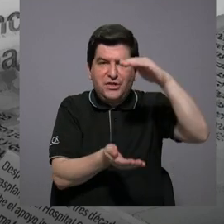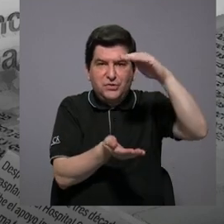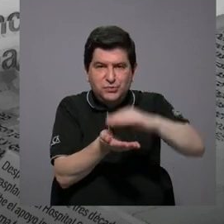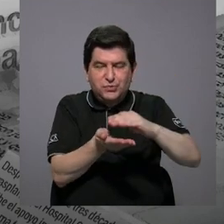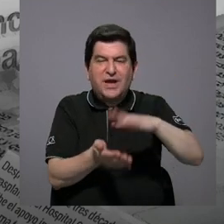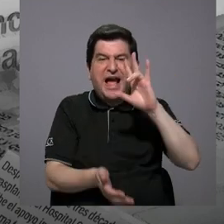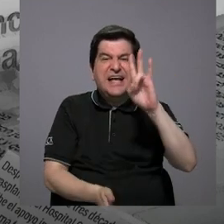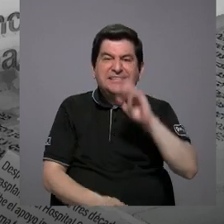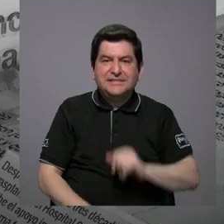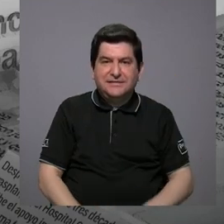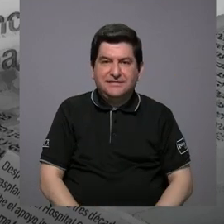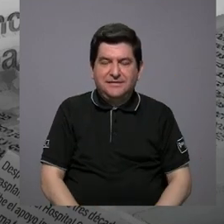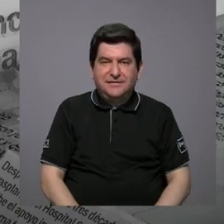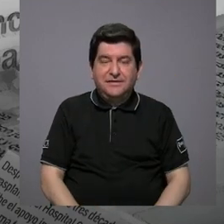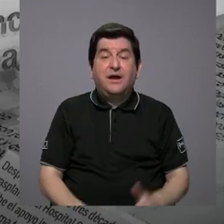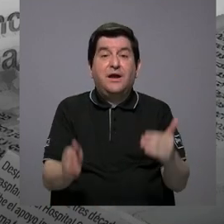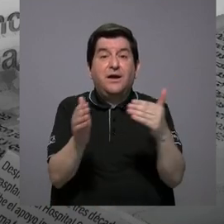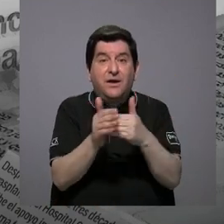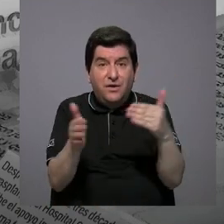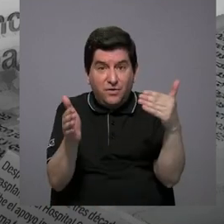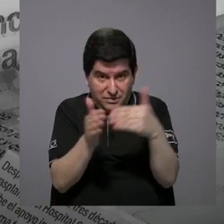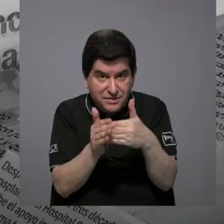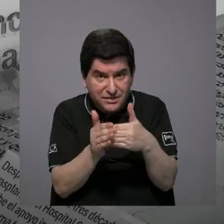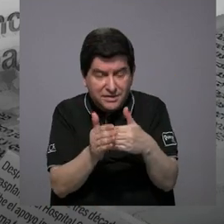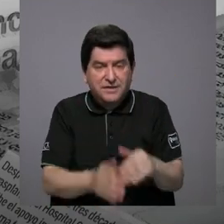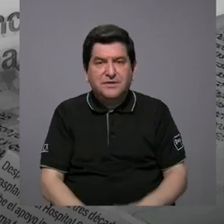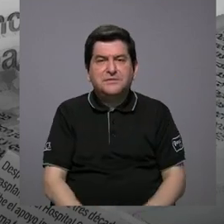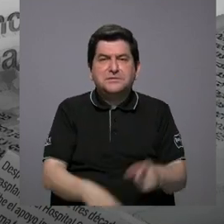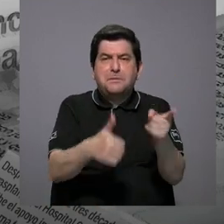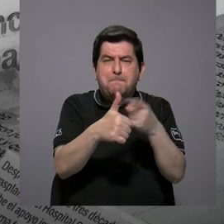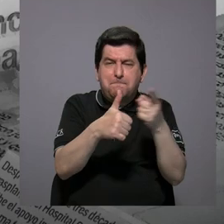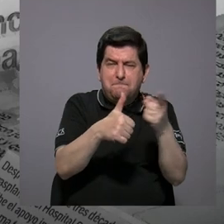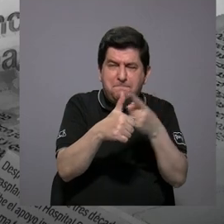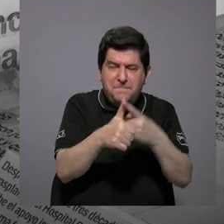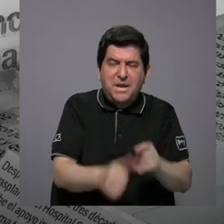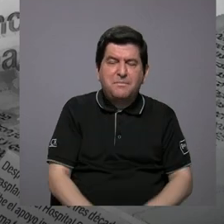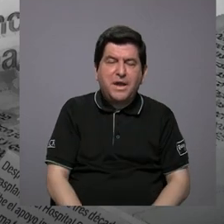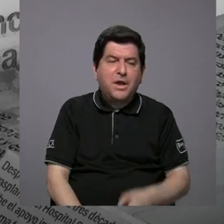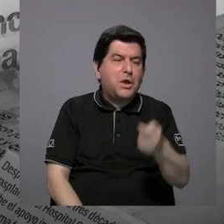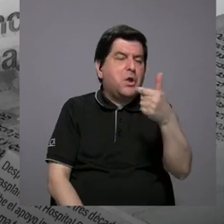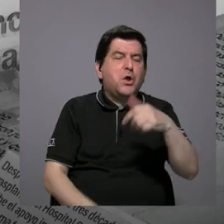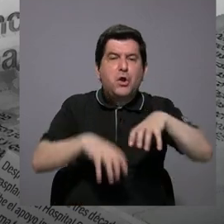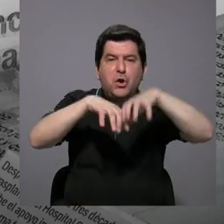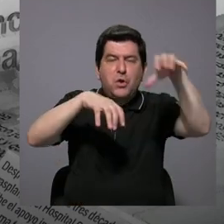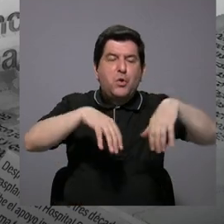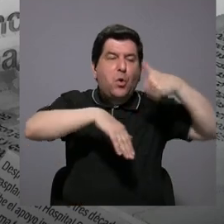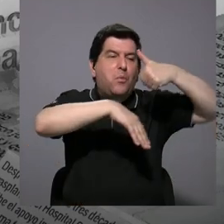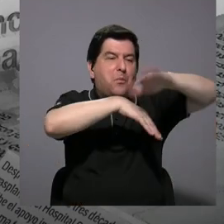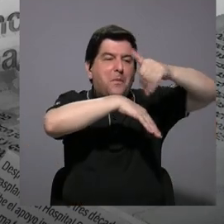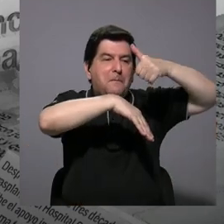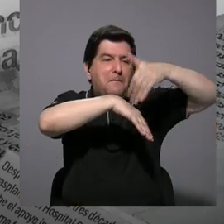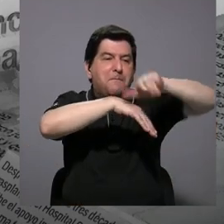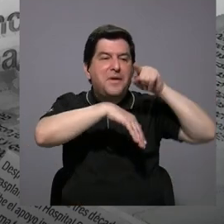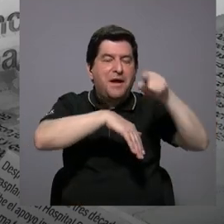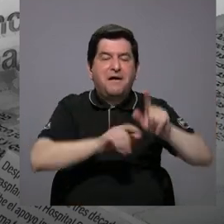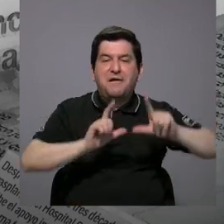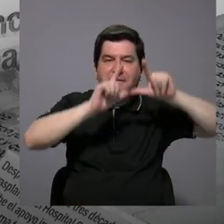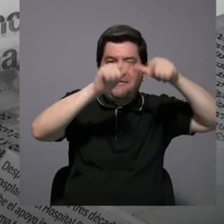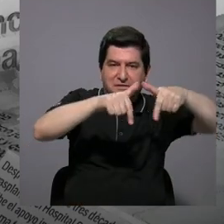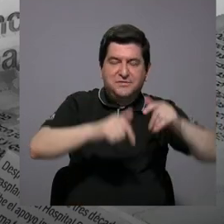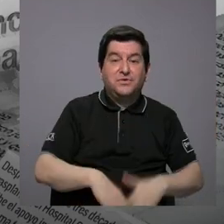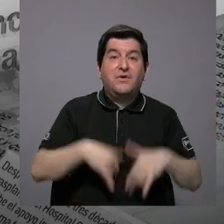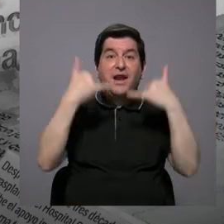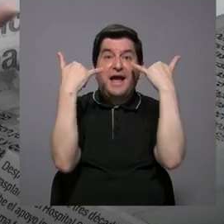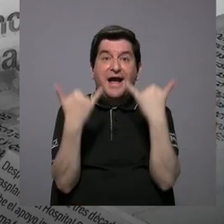y corriendo otra vez, que además primero eran pocos cantones los que depositaban ahí los desechos,